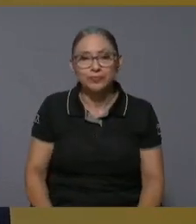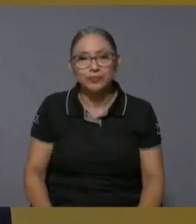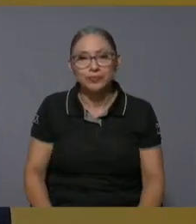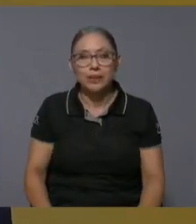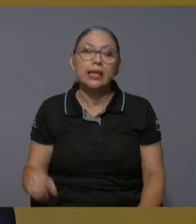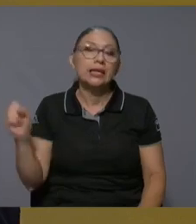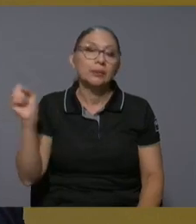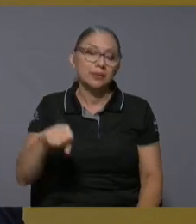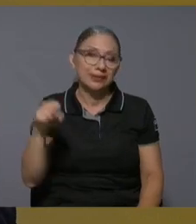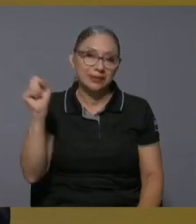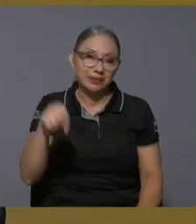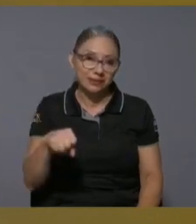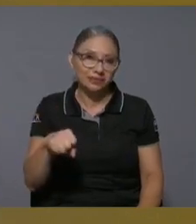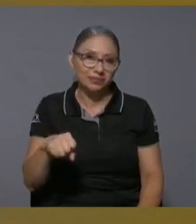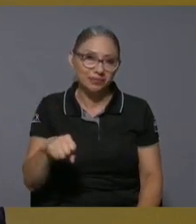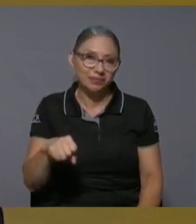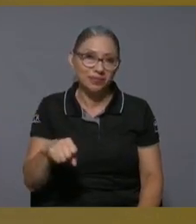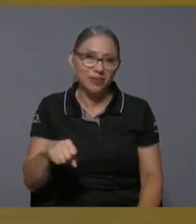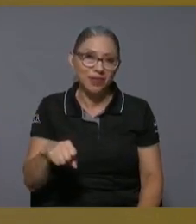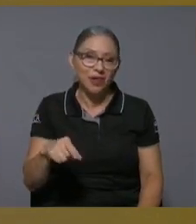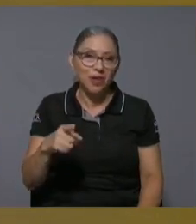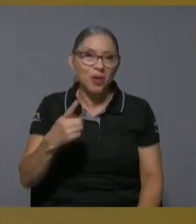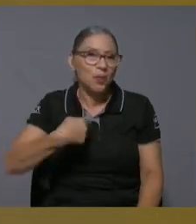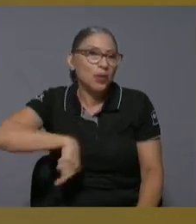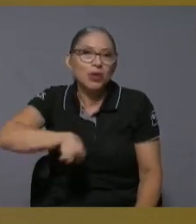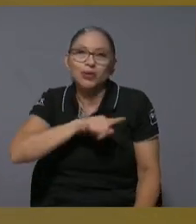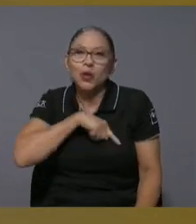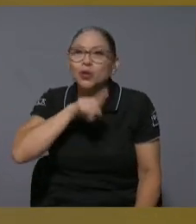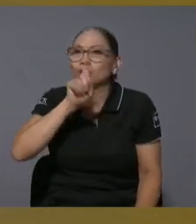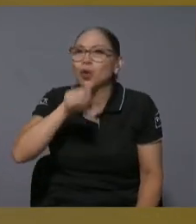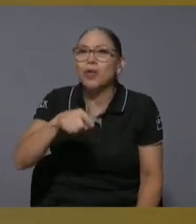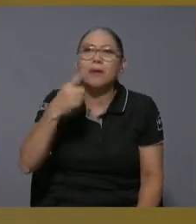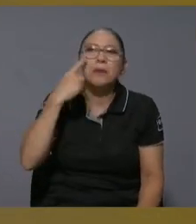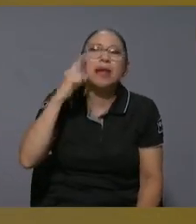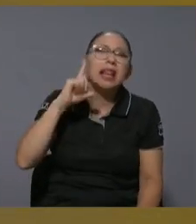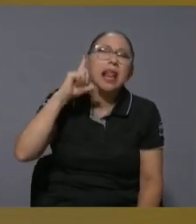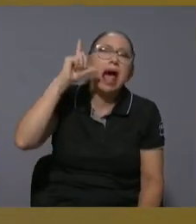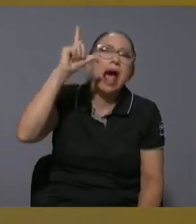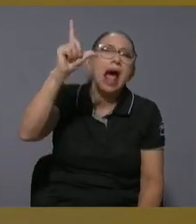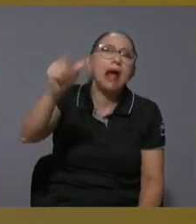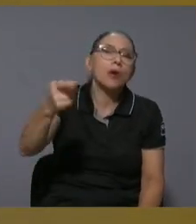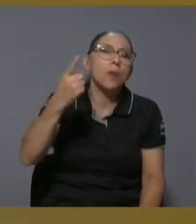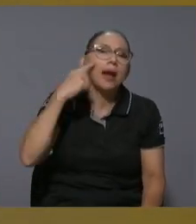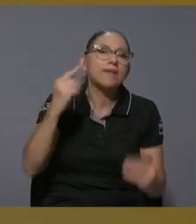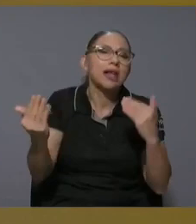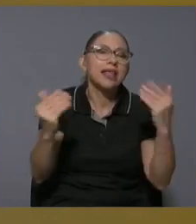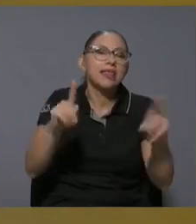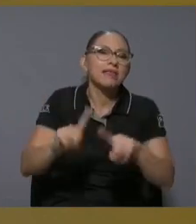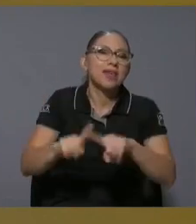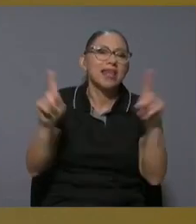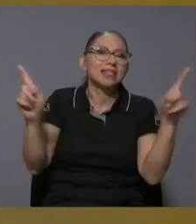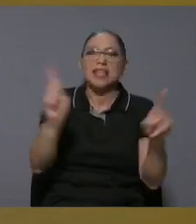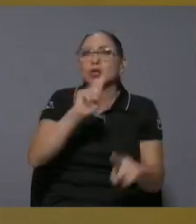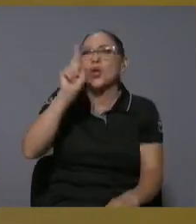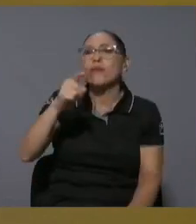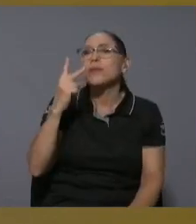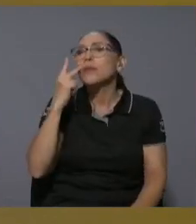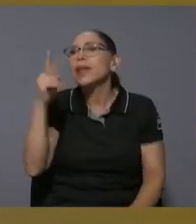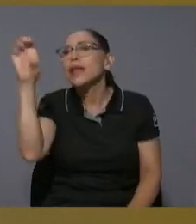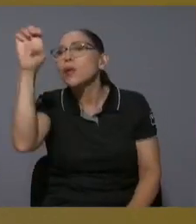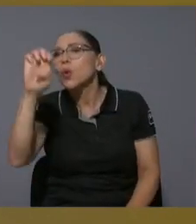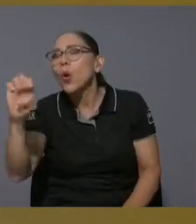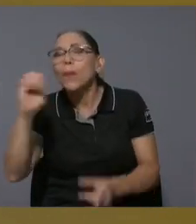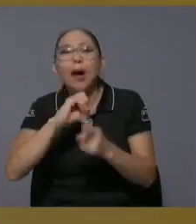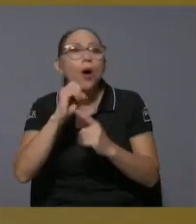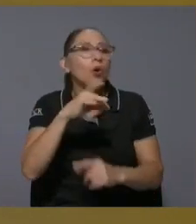lo digo a veces no tenemos que irnos muy largo para ver digamos diferencias o no tenemos que ir a Europa no tenemos que ir a Chile